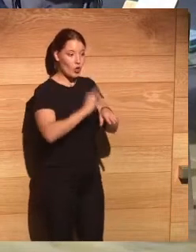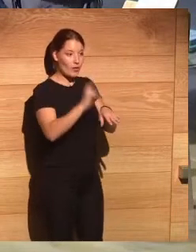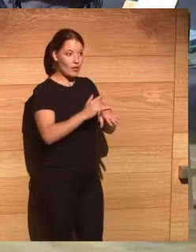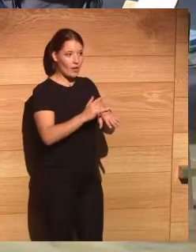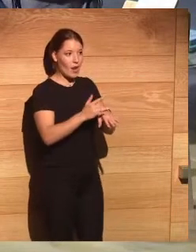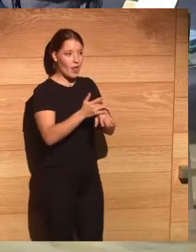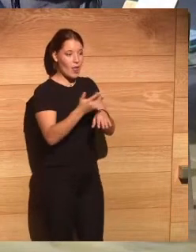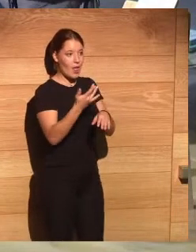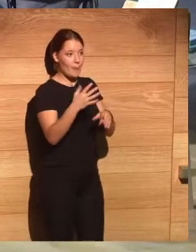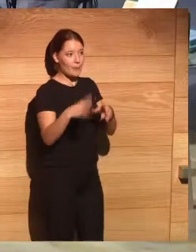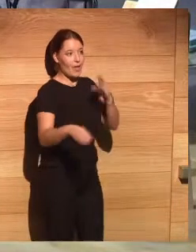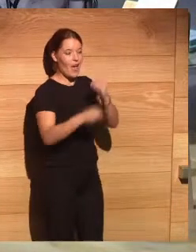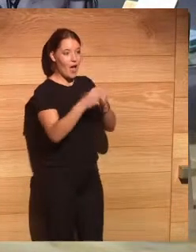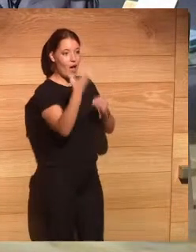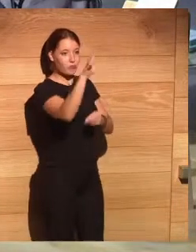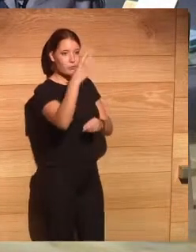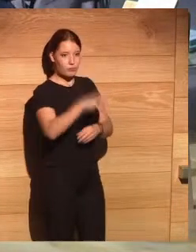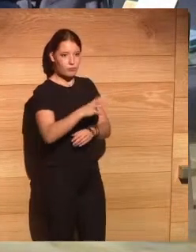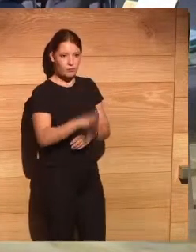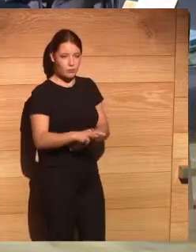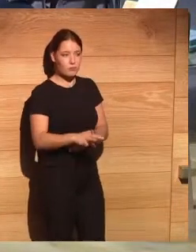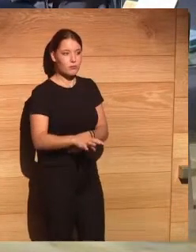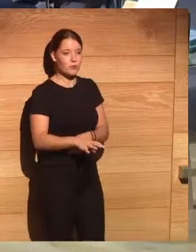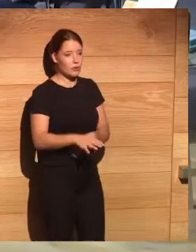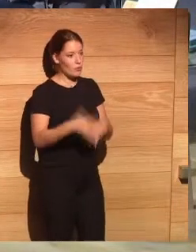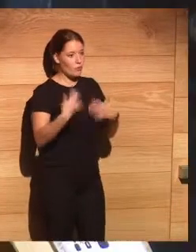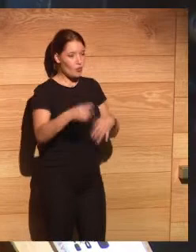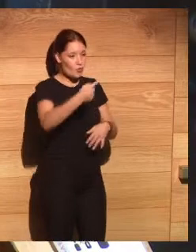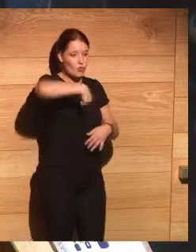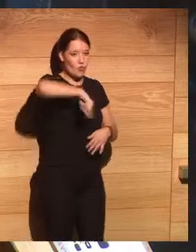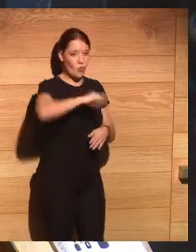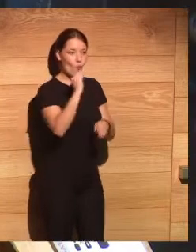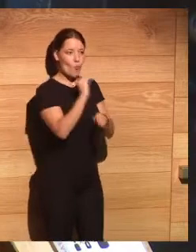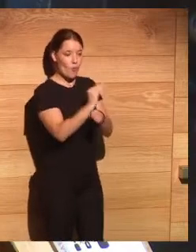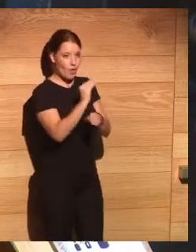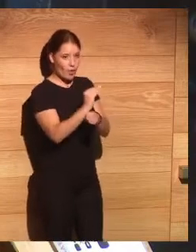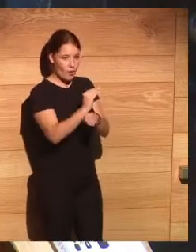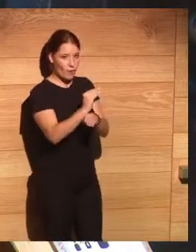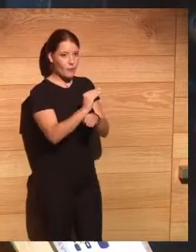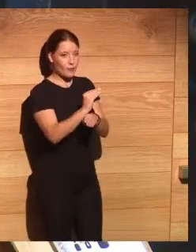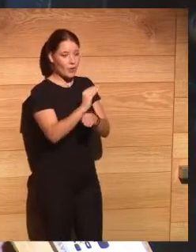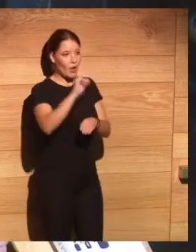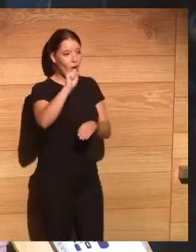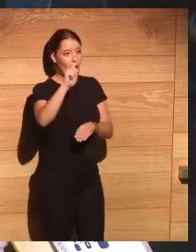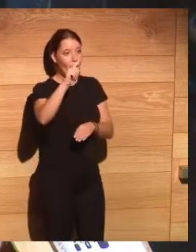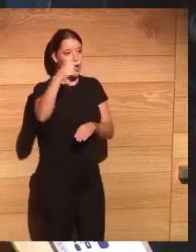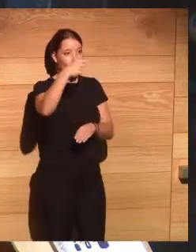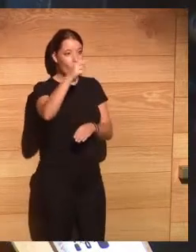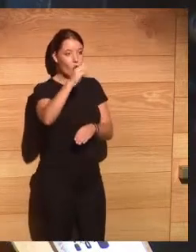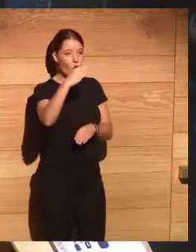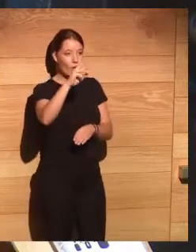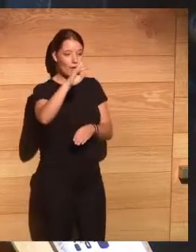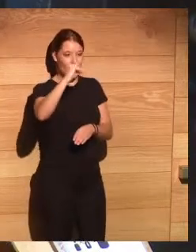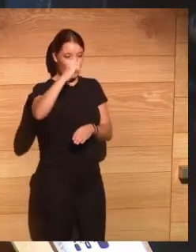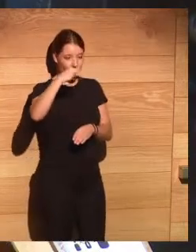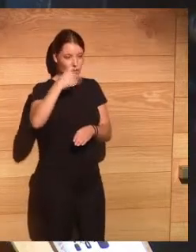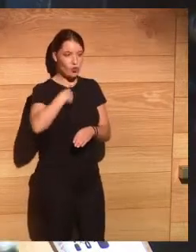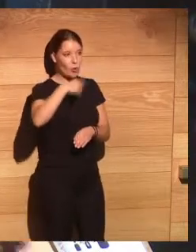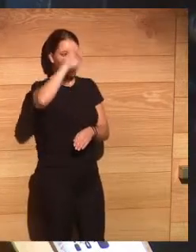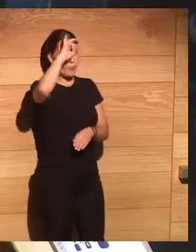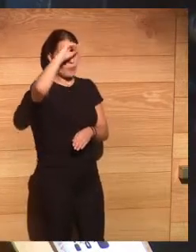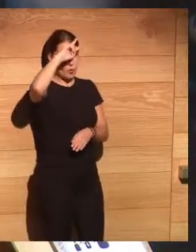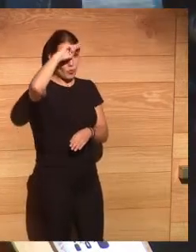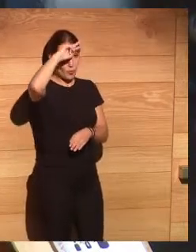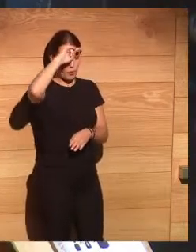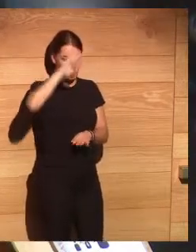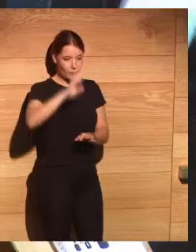maravilla de leer cosas muy diversas es decir tenemos que tener mucho cuidado claramente con la algocracia que es un término que a me preocupa y por